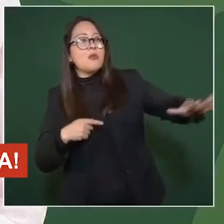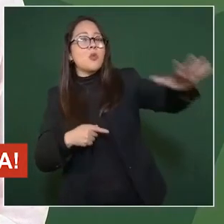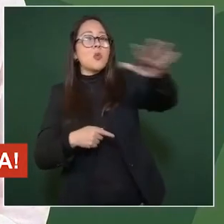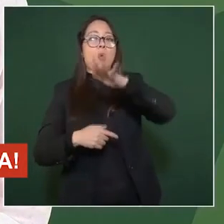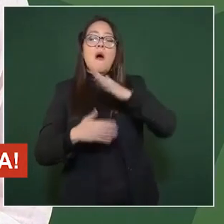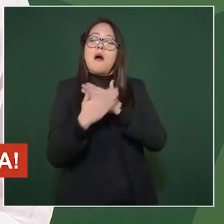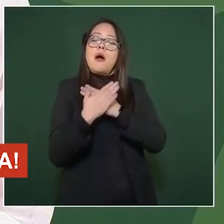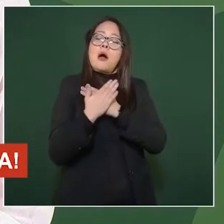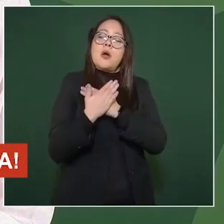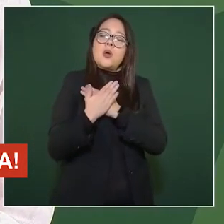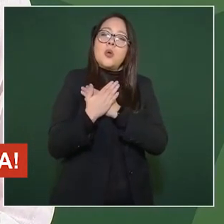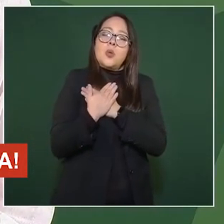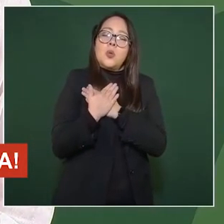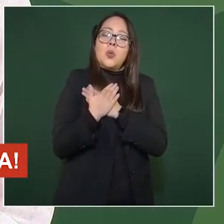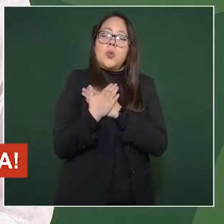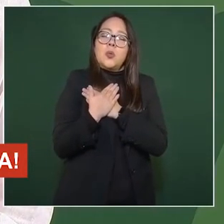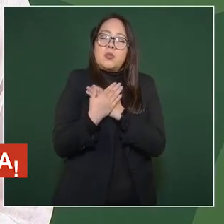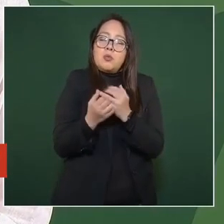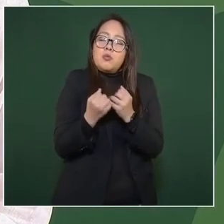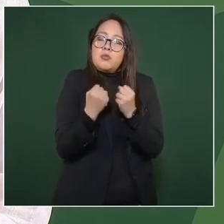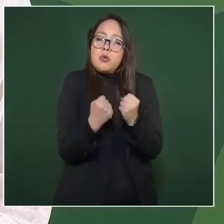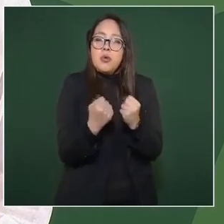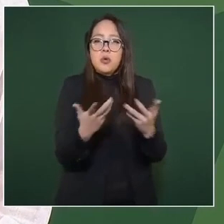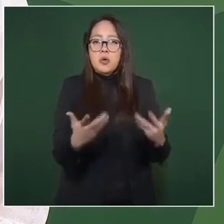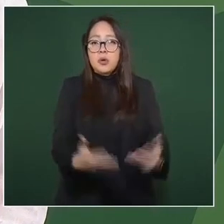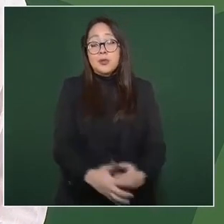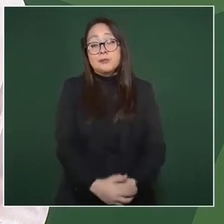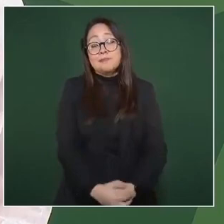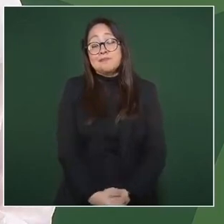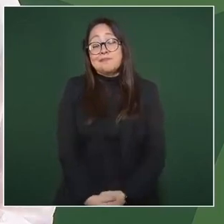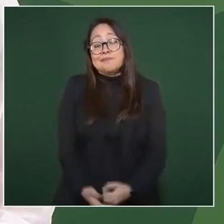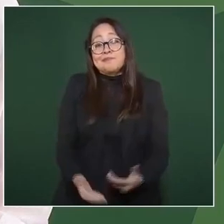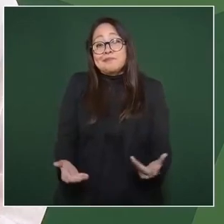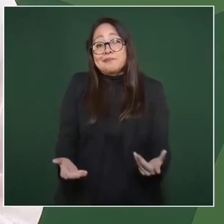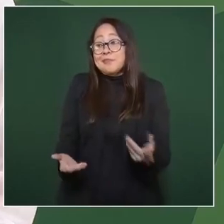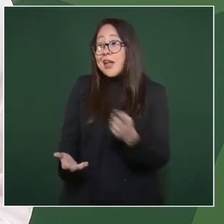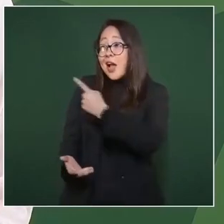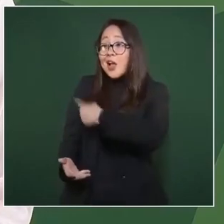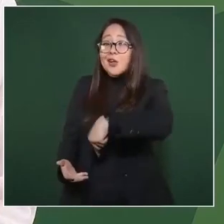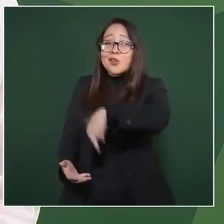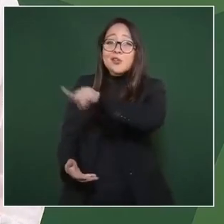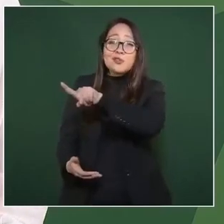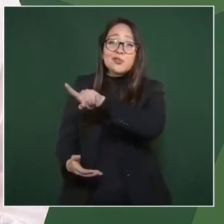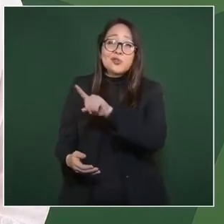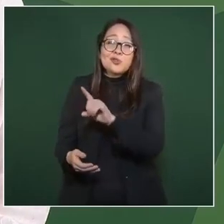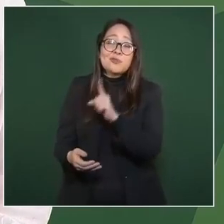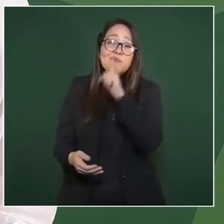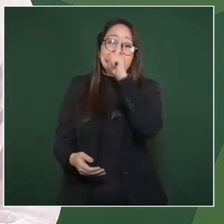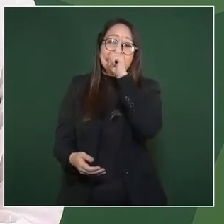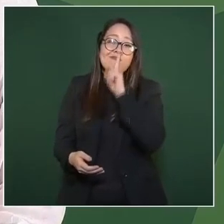y ellos son simuladores.